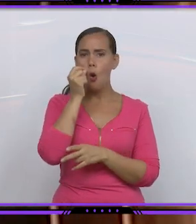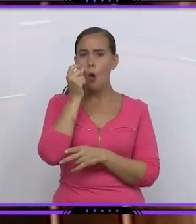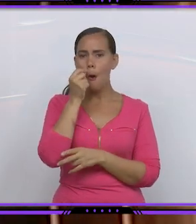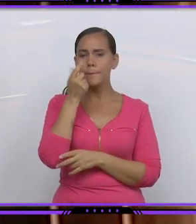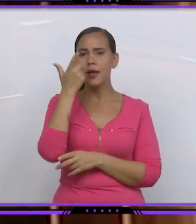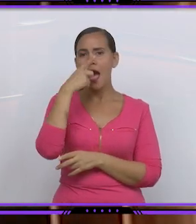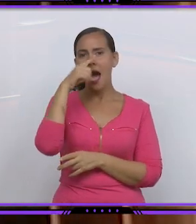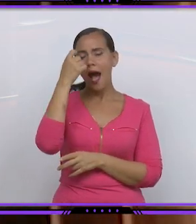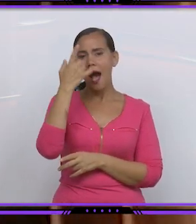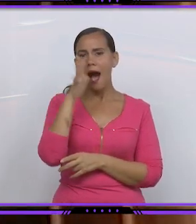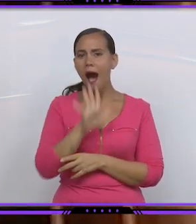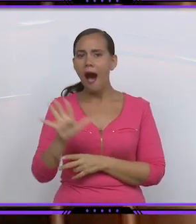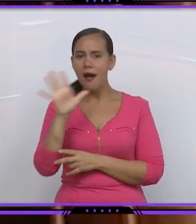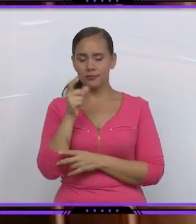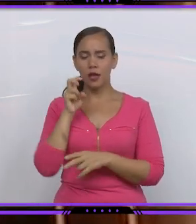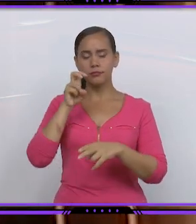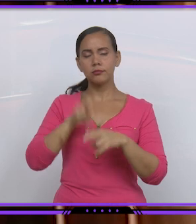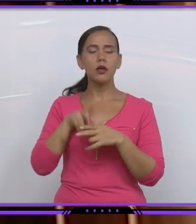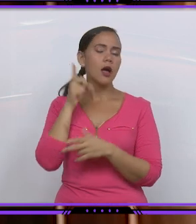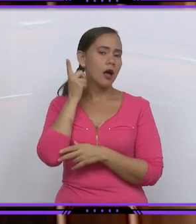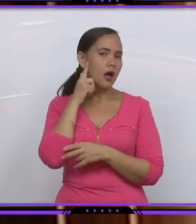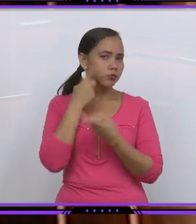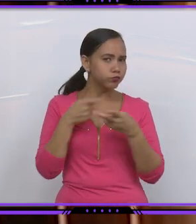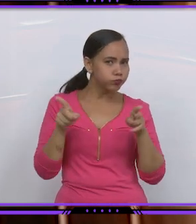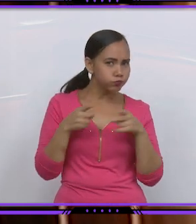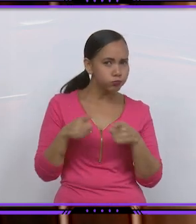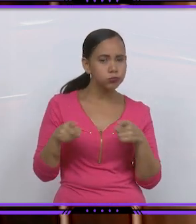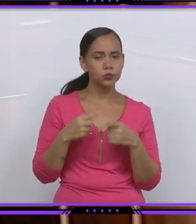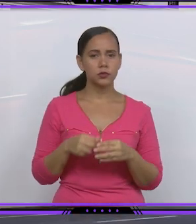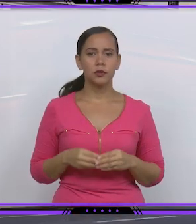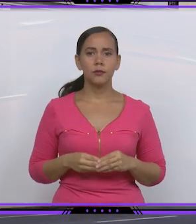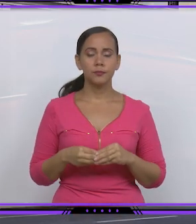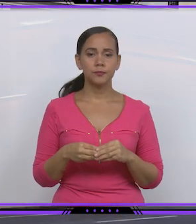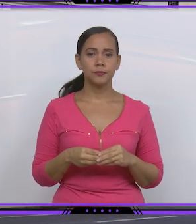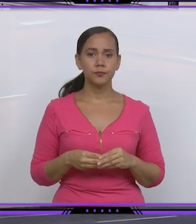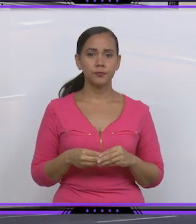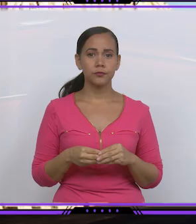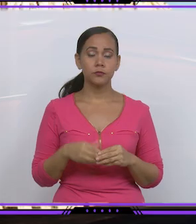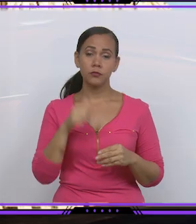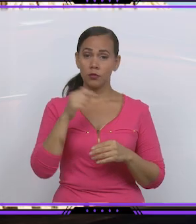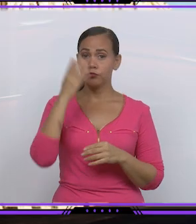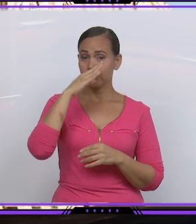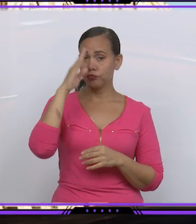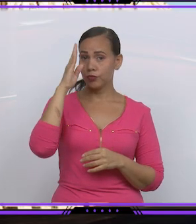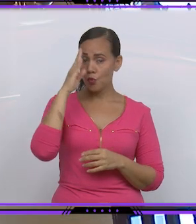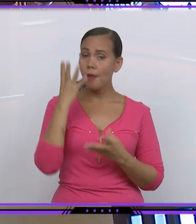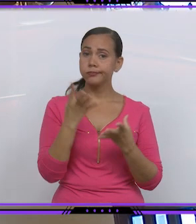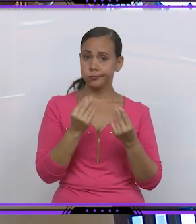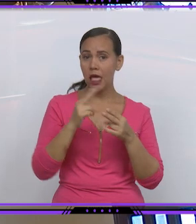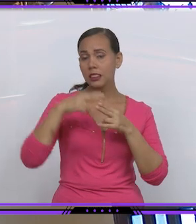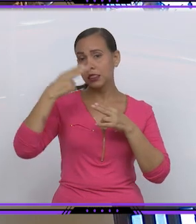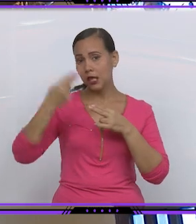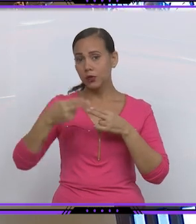y otras leyendas enriquecen en la historia del centenario edificio. En un país donde existen formidables teatros